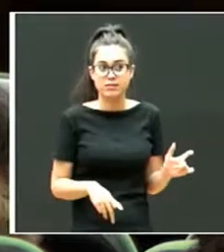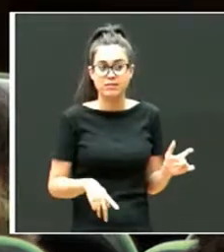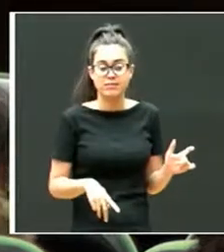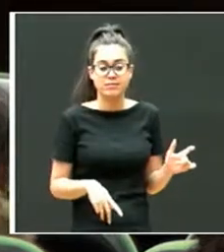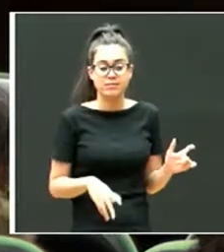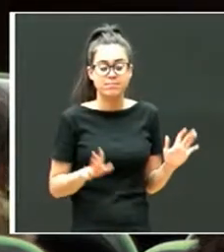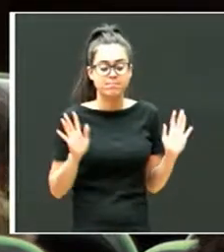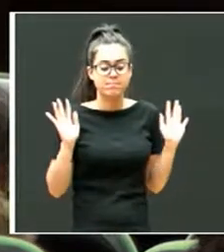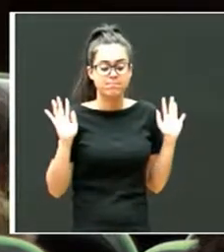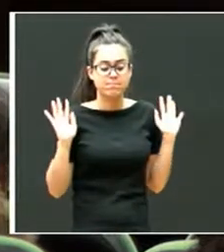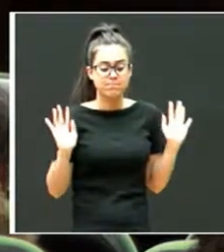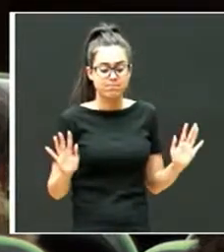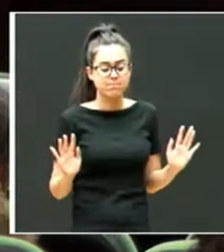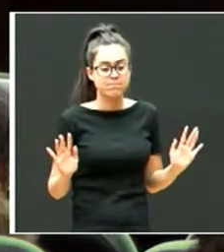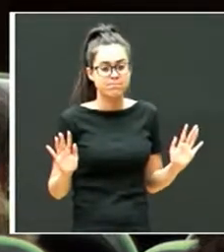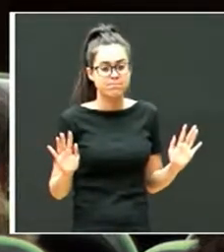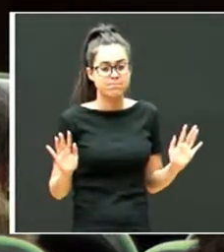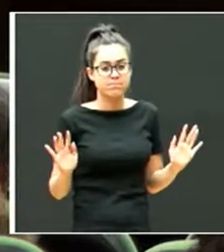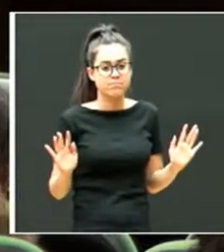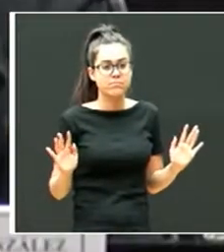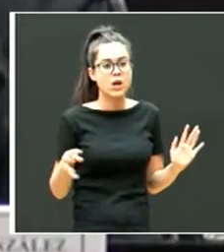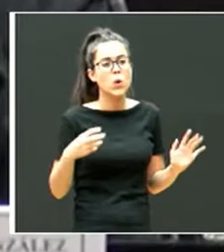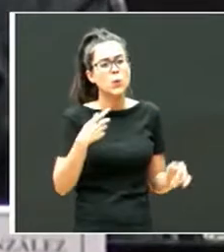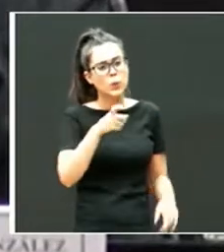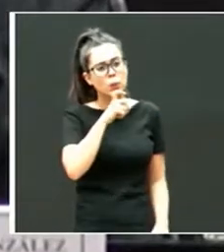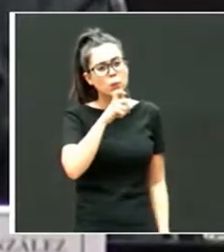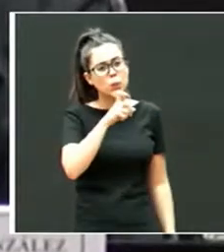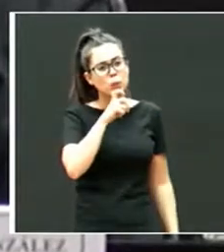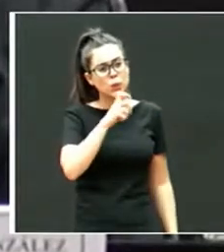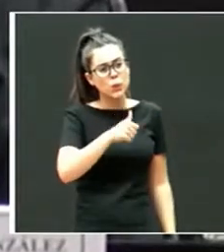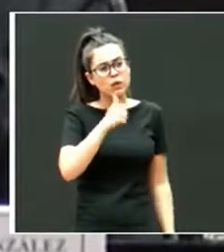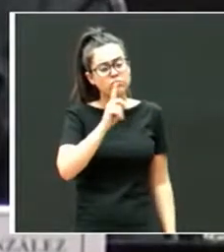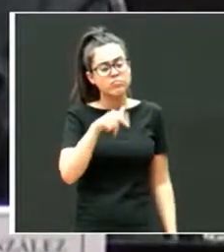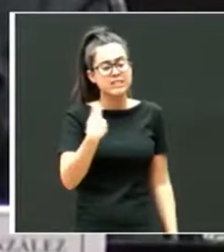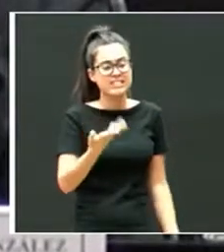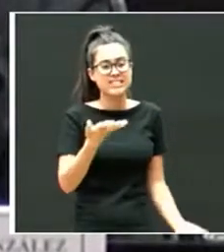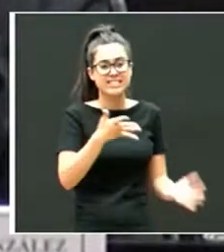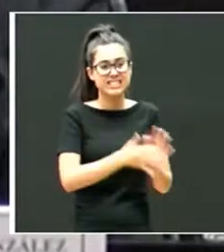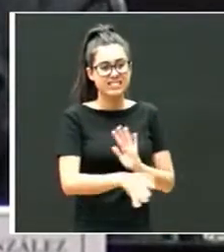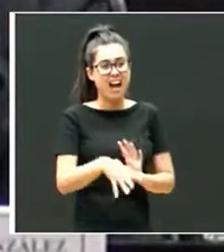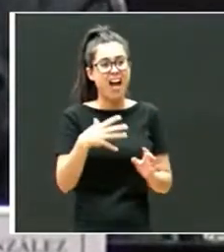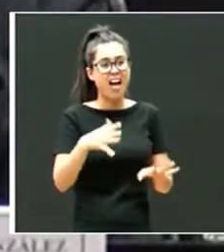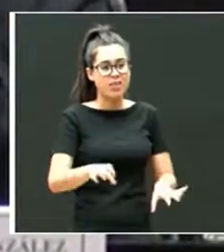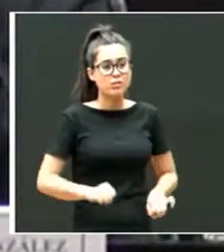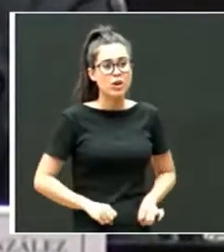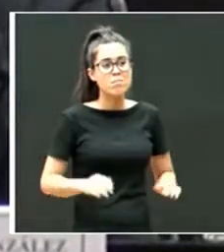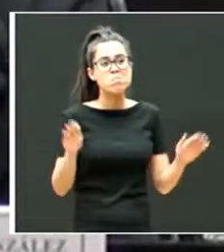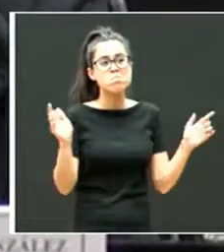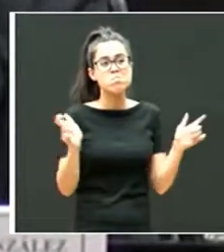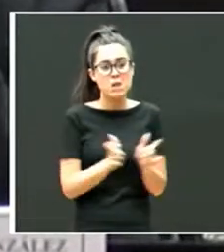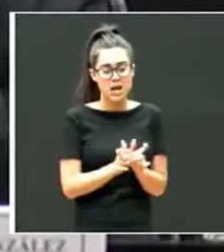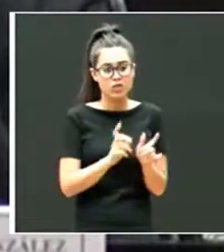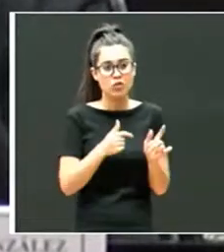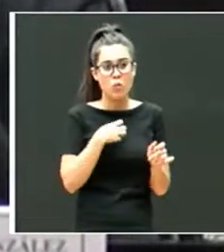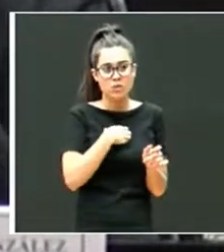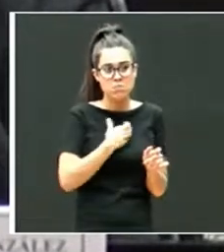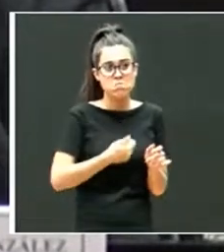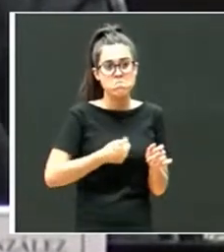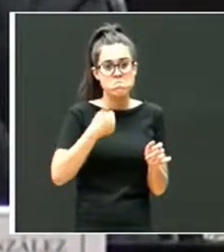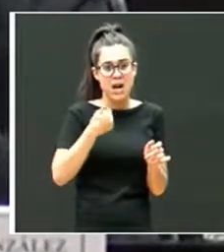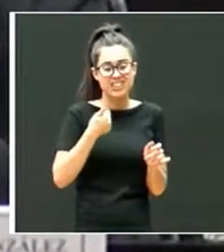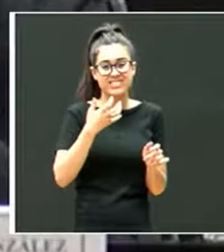cualitativamente son mucho más complicadas. A día de hoy, los niños y niñas que se adoptan, sobre todo a nivel internacional,